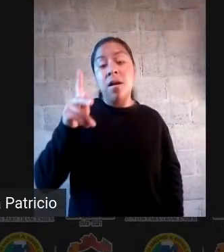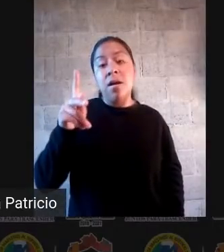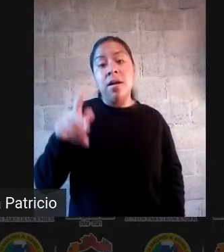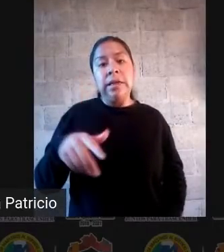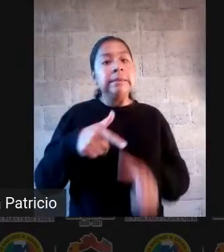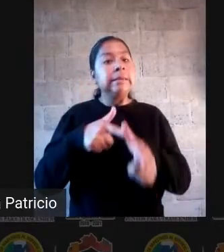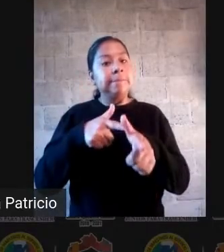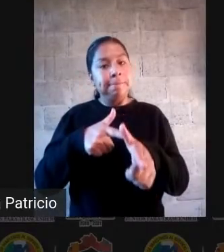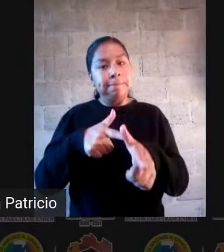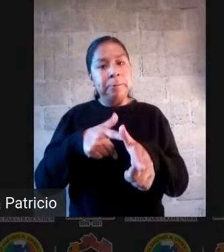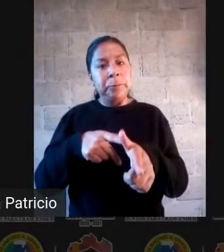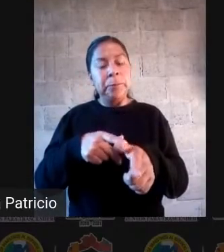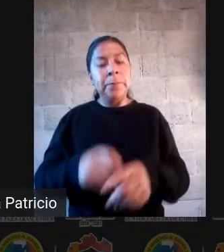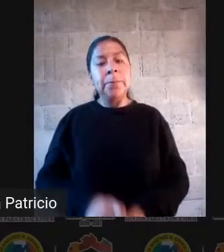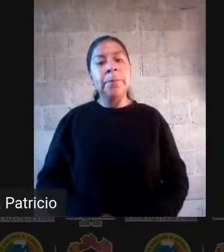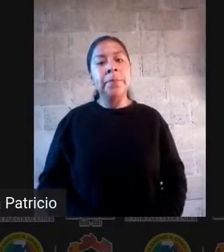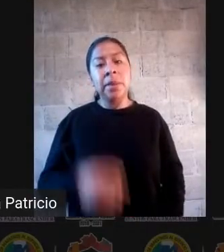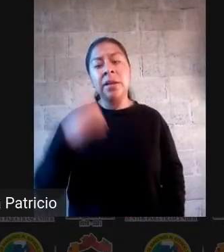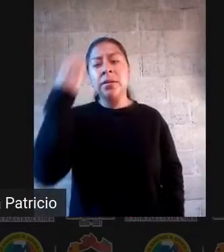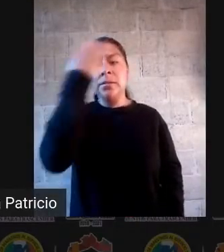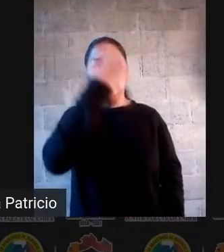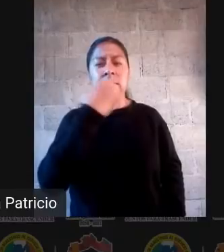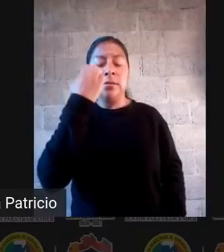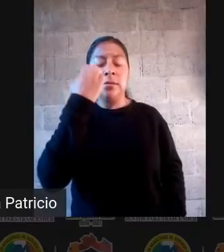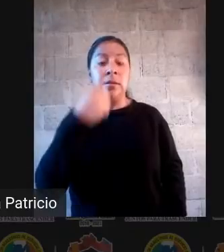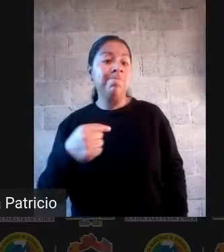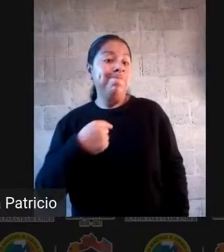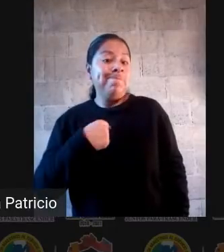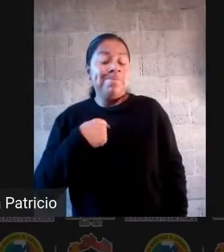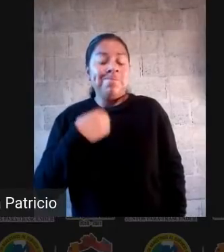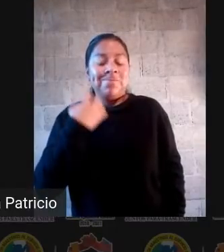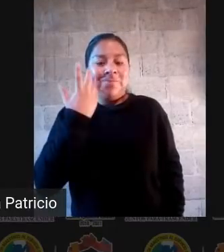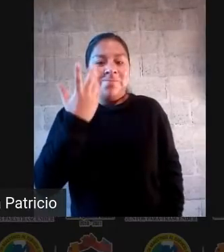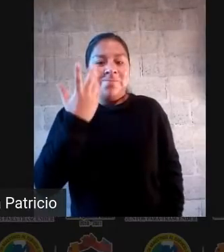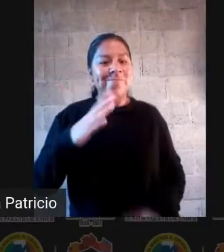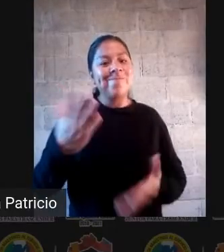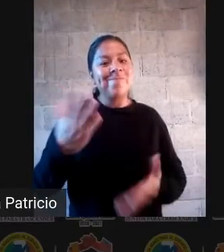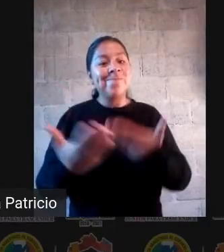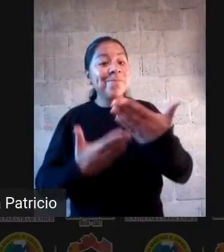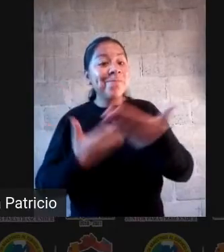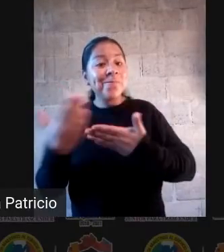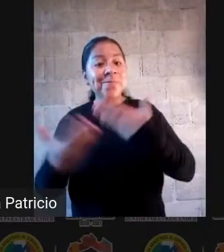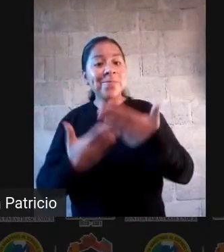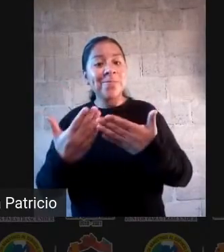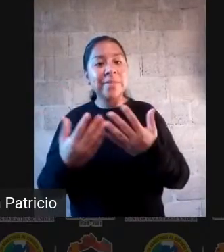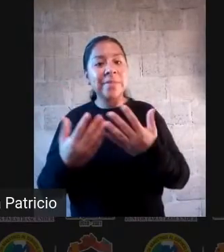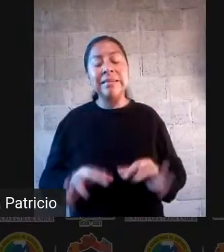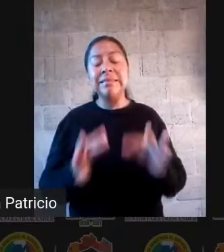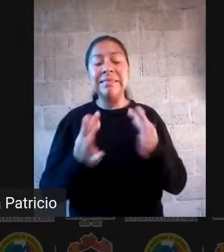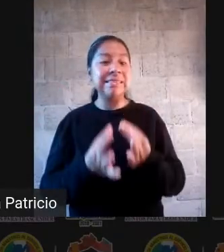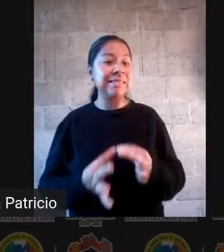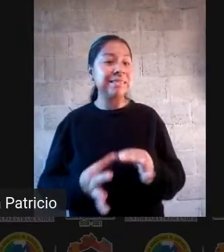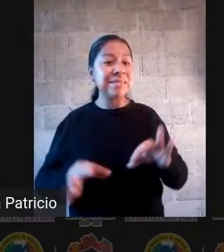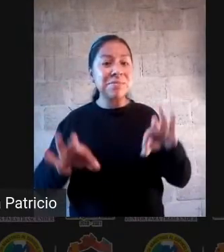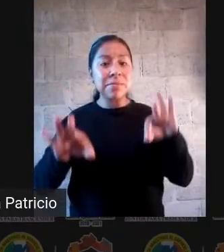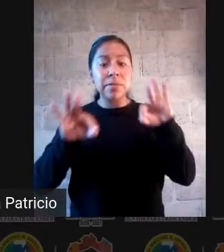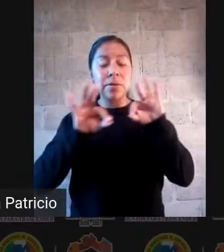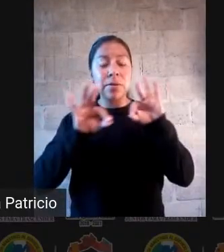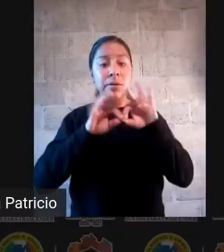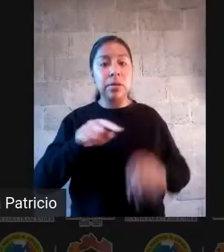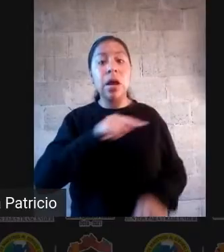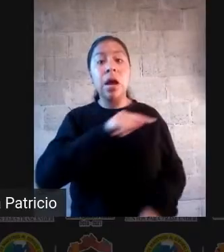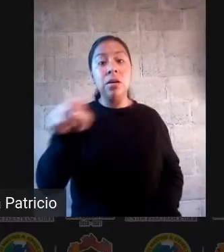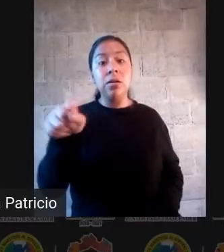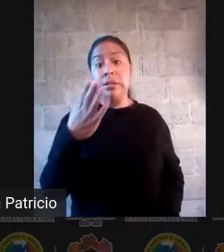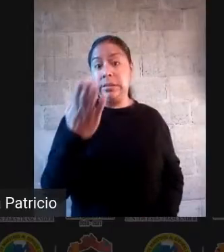maestros, yo quisiera compartirles algo muy importante. Sé que les pedí de tarea que trajeran